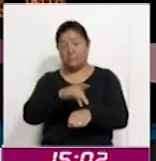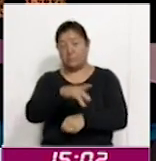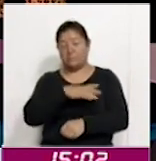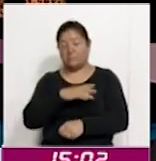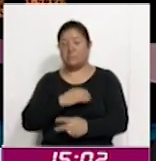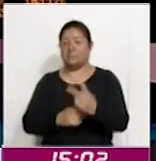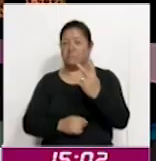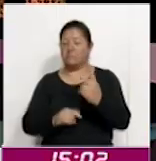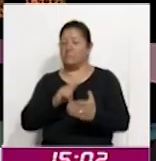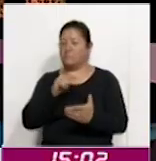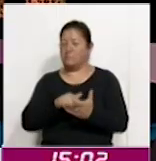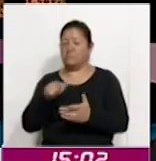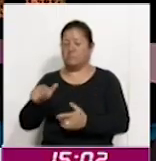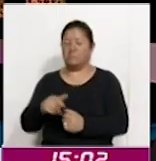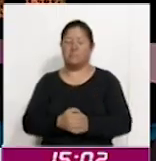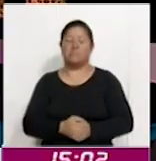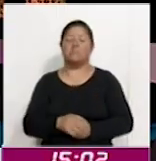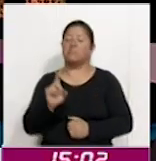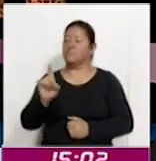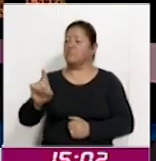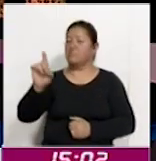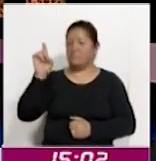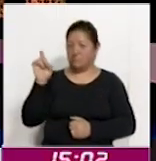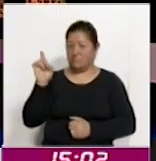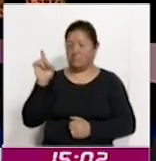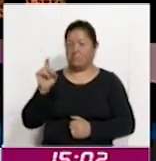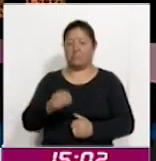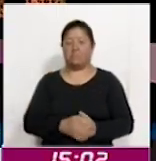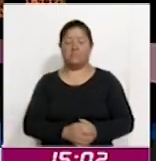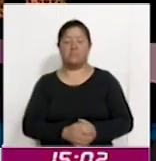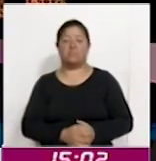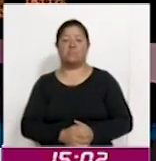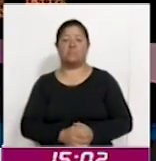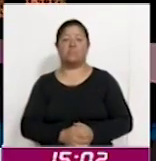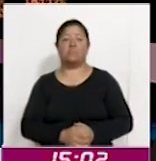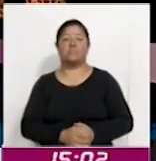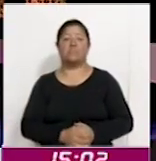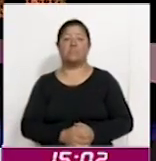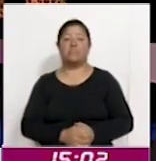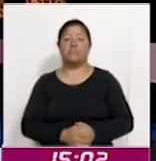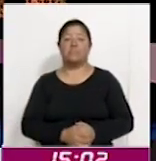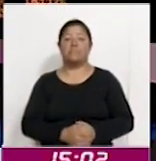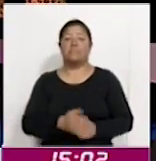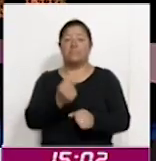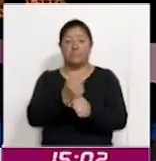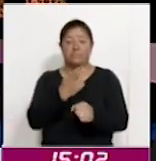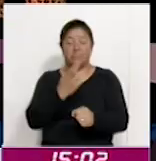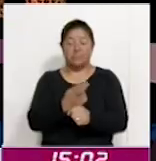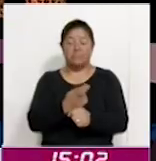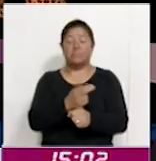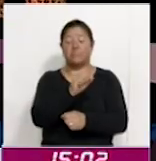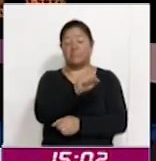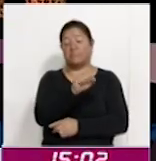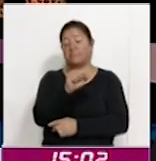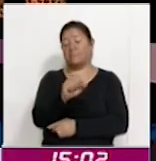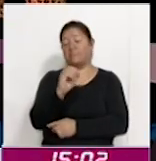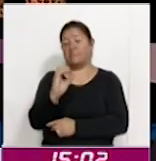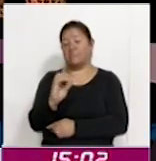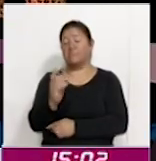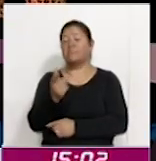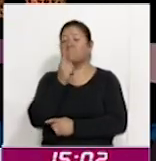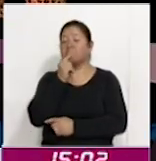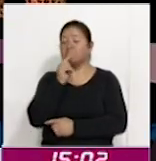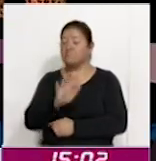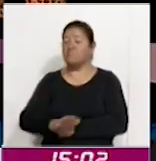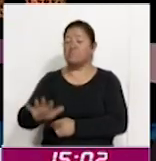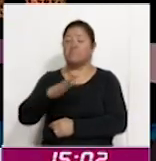demarcaciones que tuvo lugar este domingo. Le vamos a platicar al respecto. De entrada, la Secretaría de Seguridad Ciudadana dio un